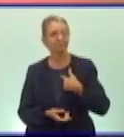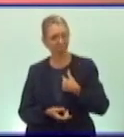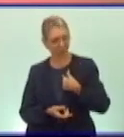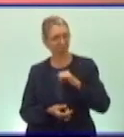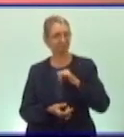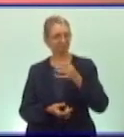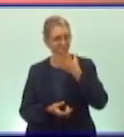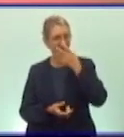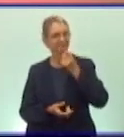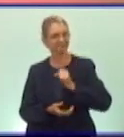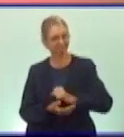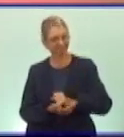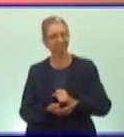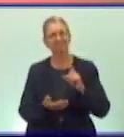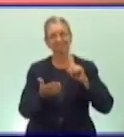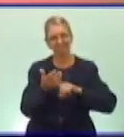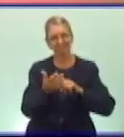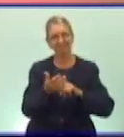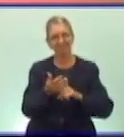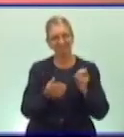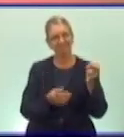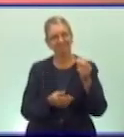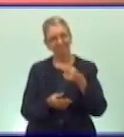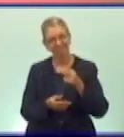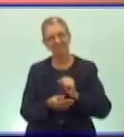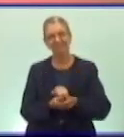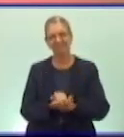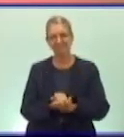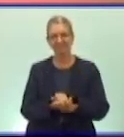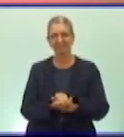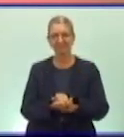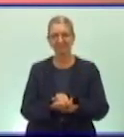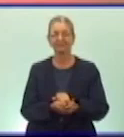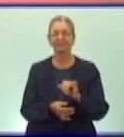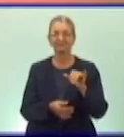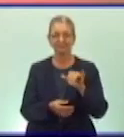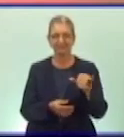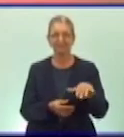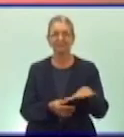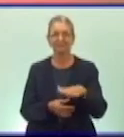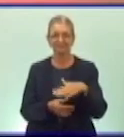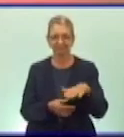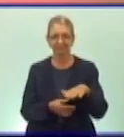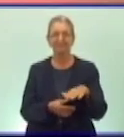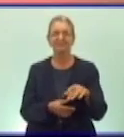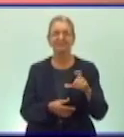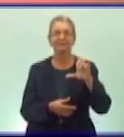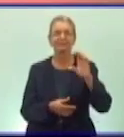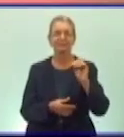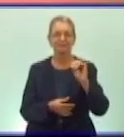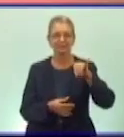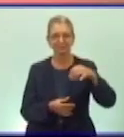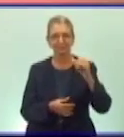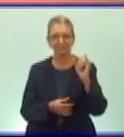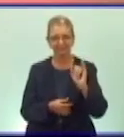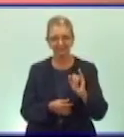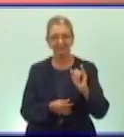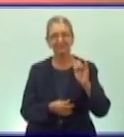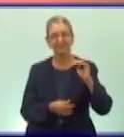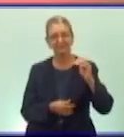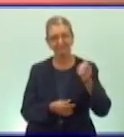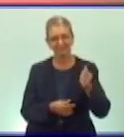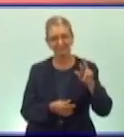que envió su papá el también de la asociación de combatientes de Cojimar el compañero Santiago